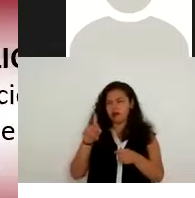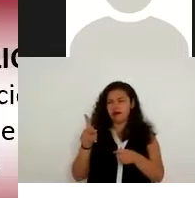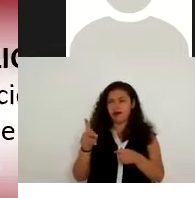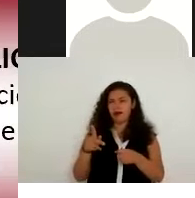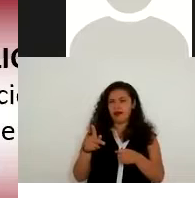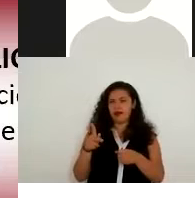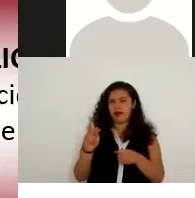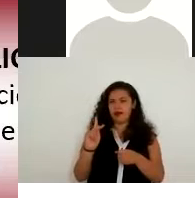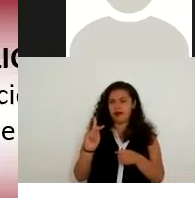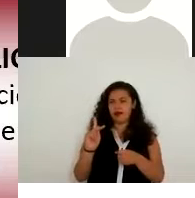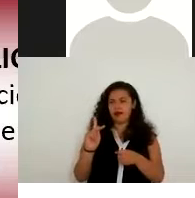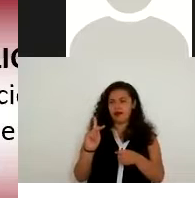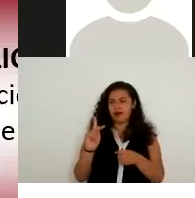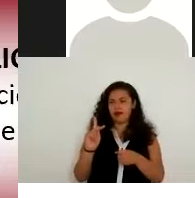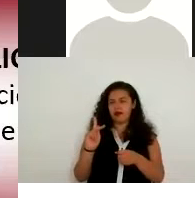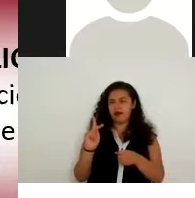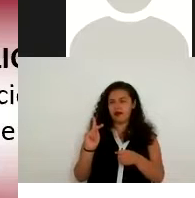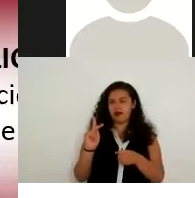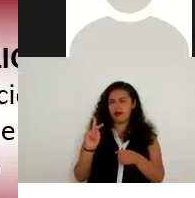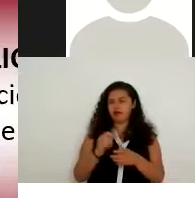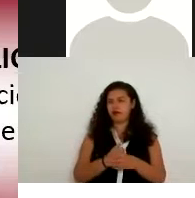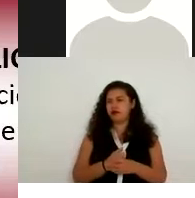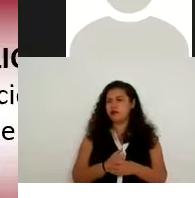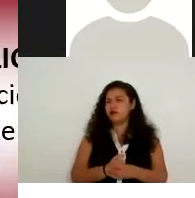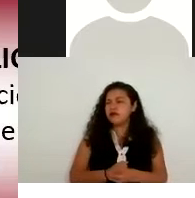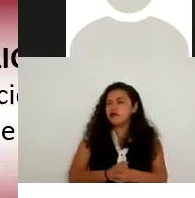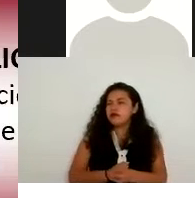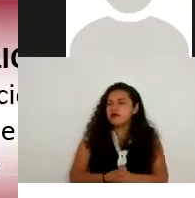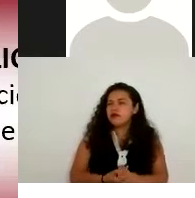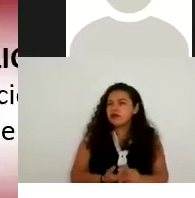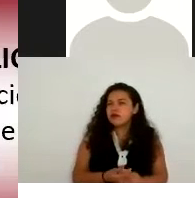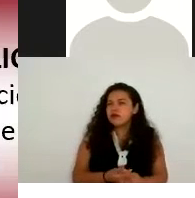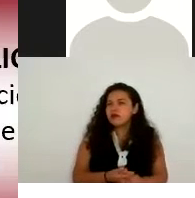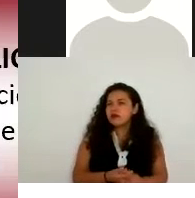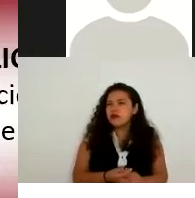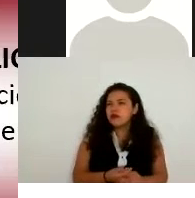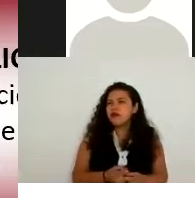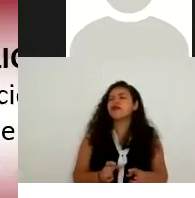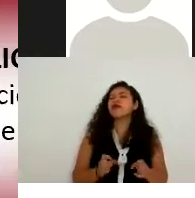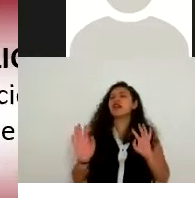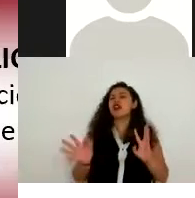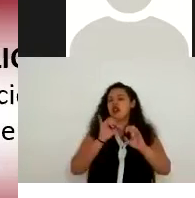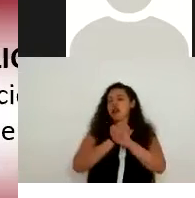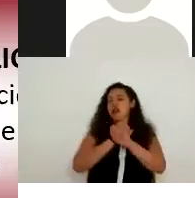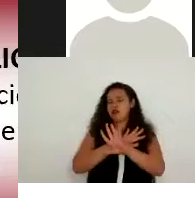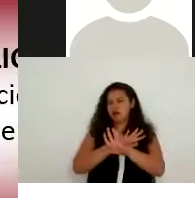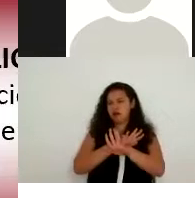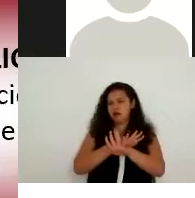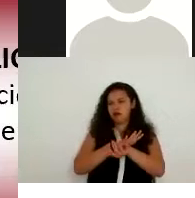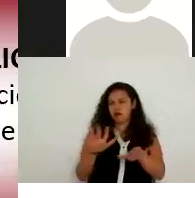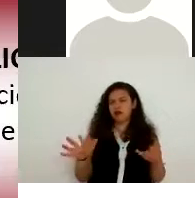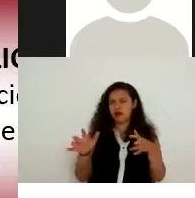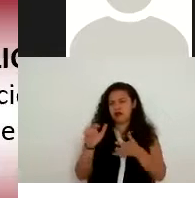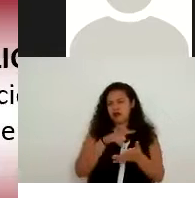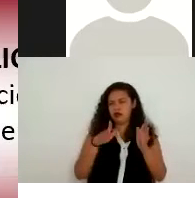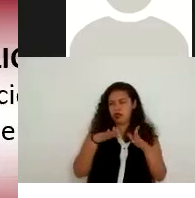consultar en algún lugar básicamente como les decía son datos que ya se encuentran dentro de una fuente que refieren a